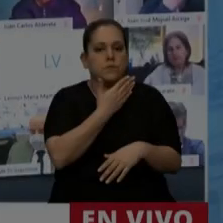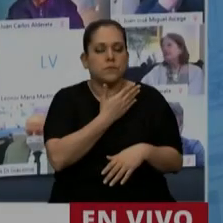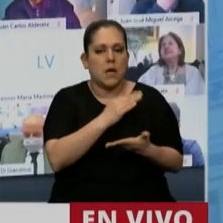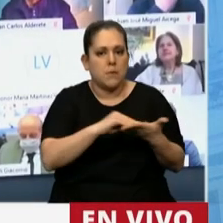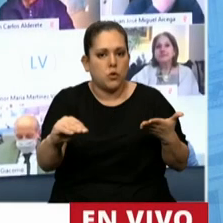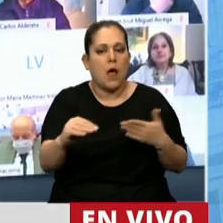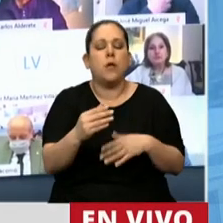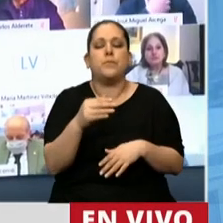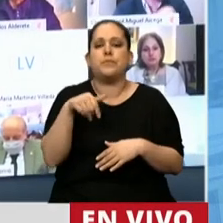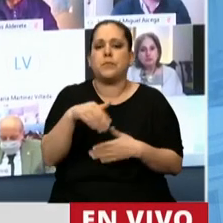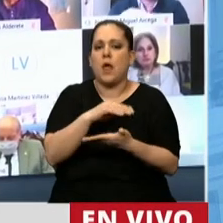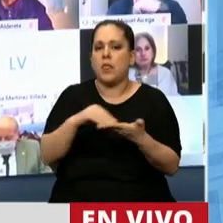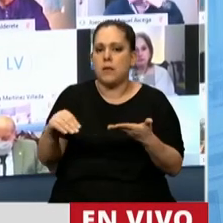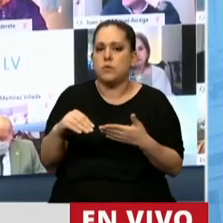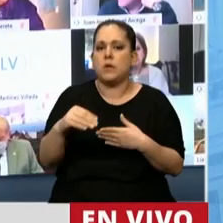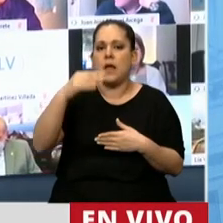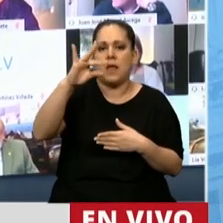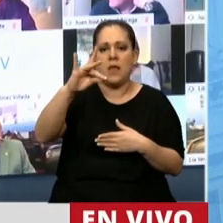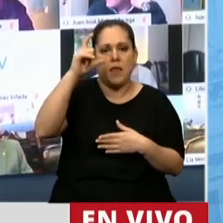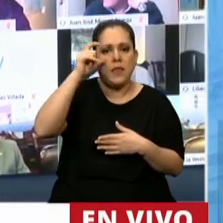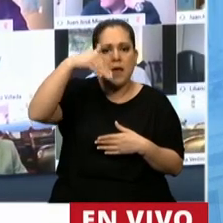Tiene la palabra el diputado Omar de Marchi.